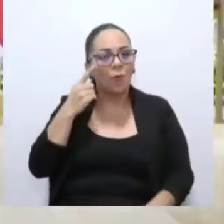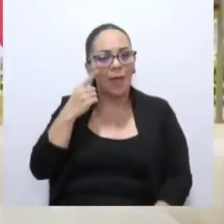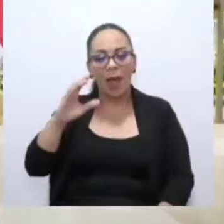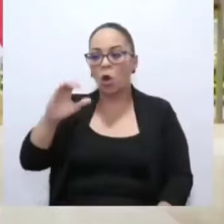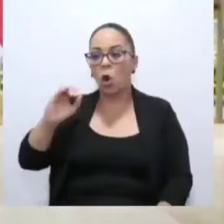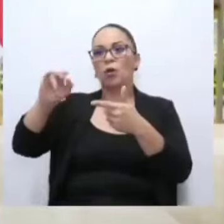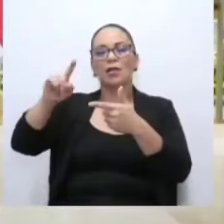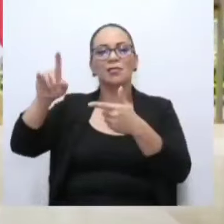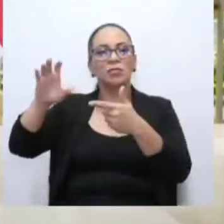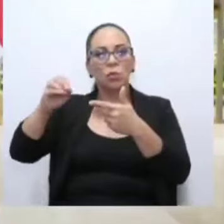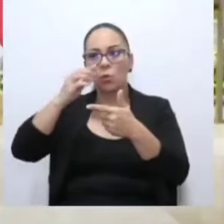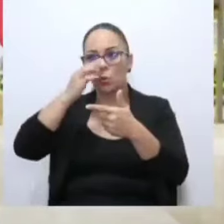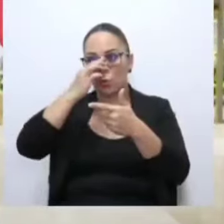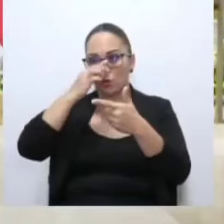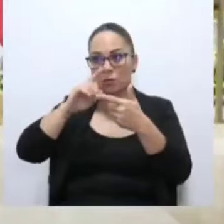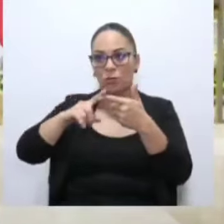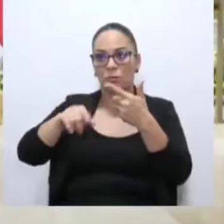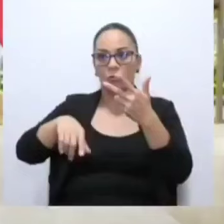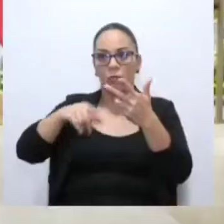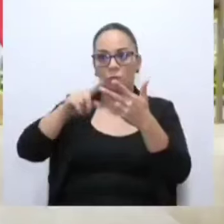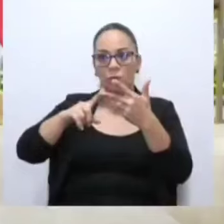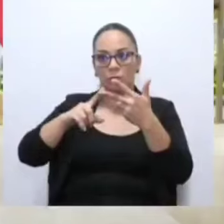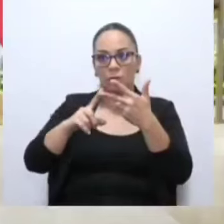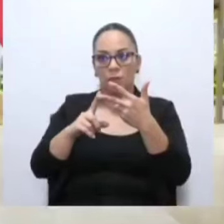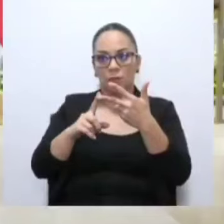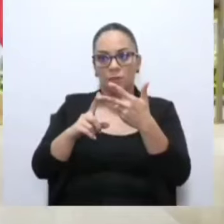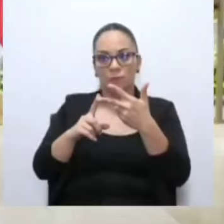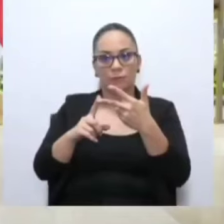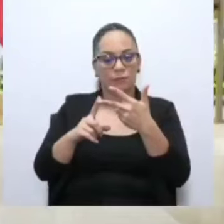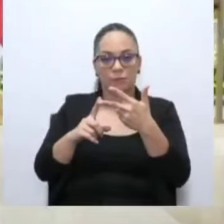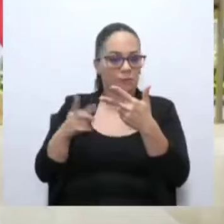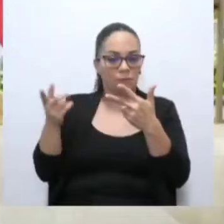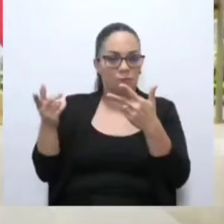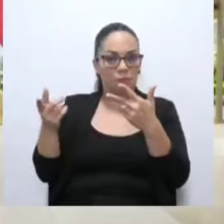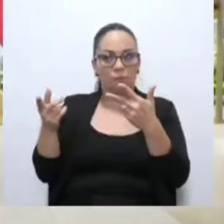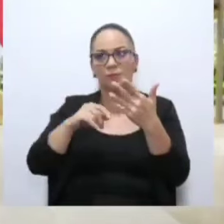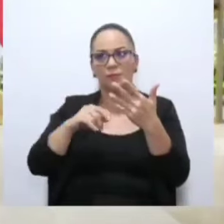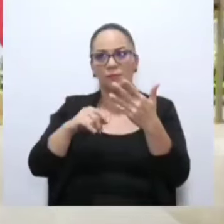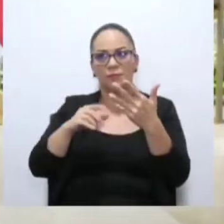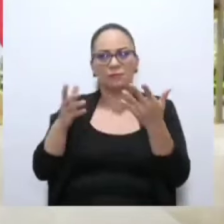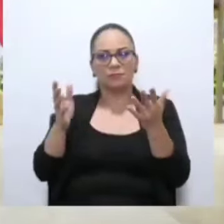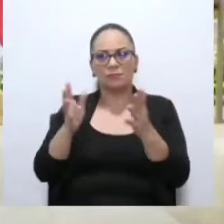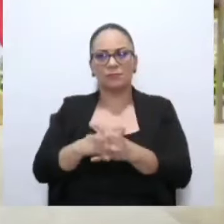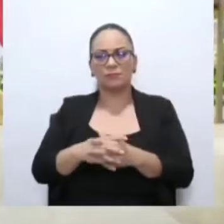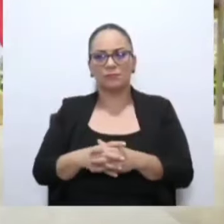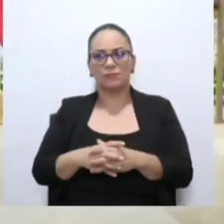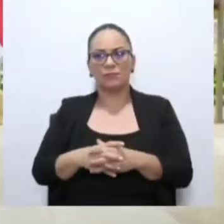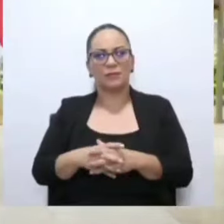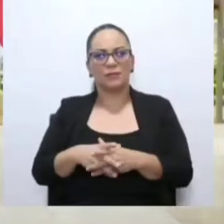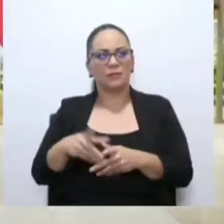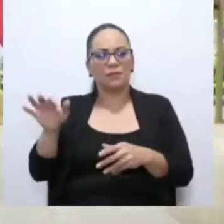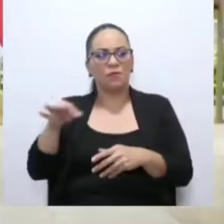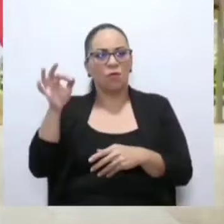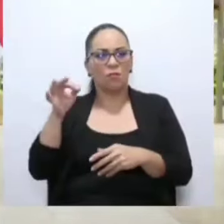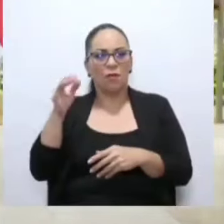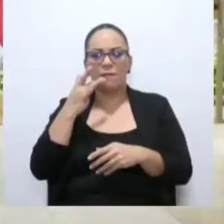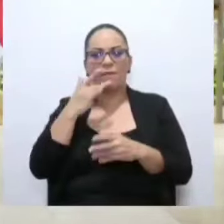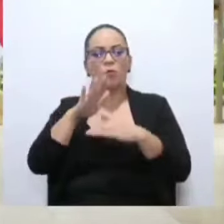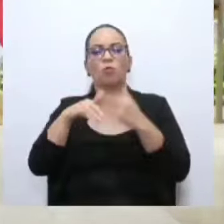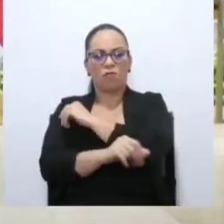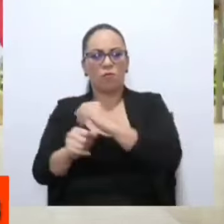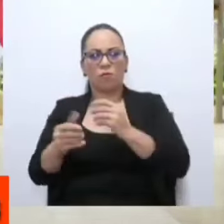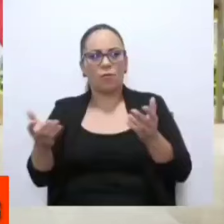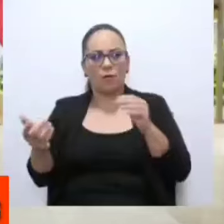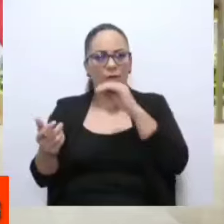era el método favorito cuando Zoresco, era el método favorito para Diquís, era el método favorito para todos los chorizos que nos